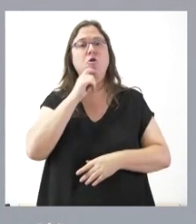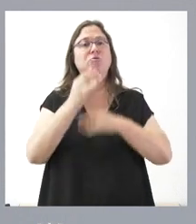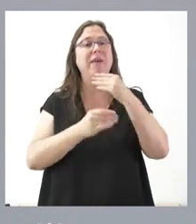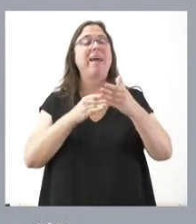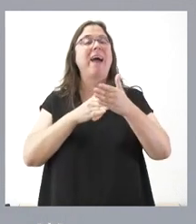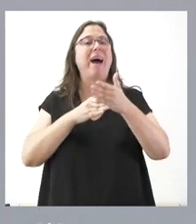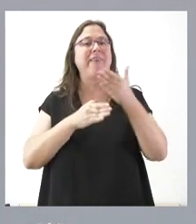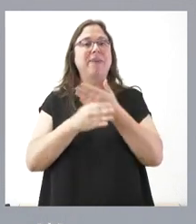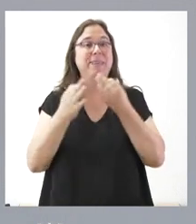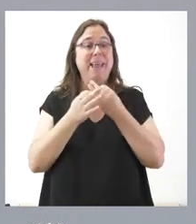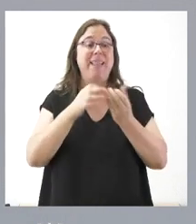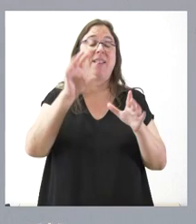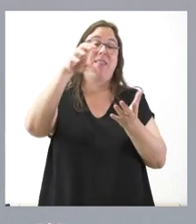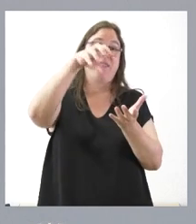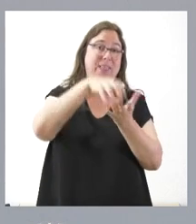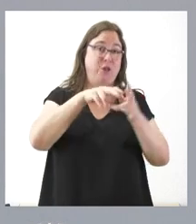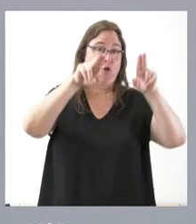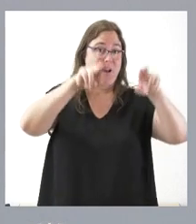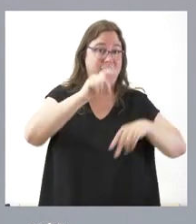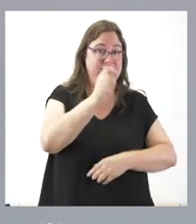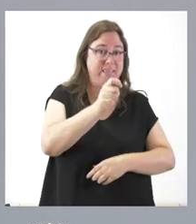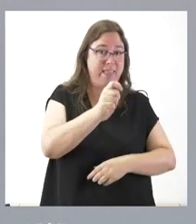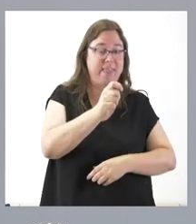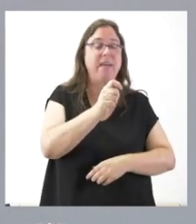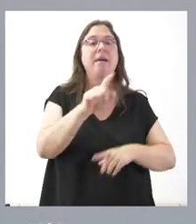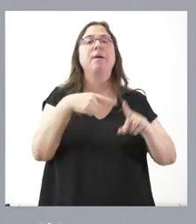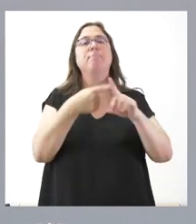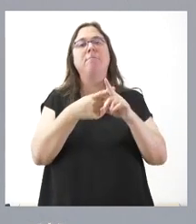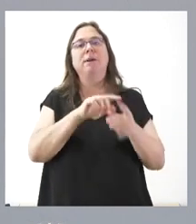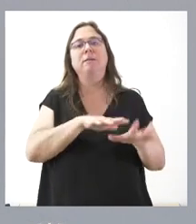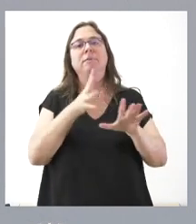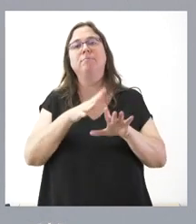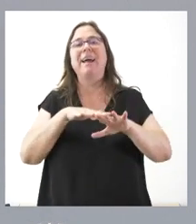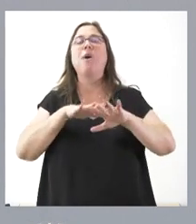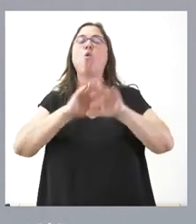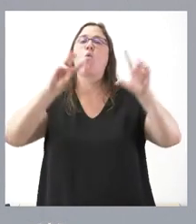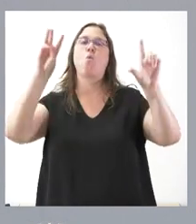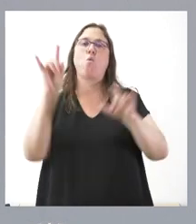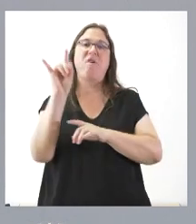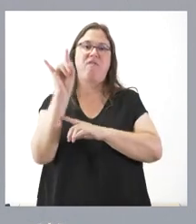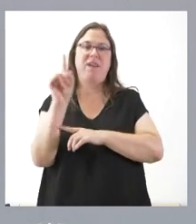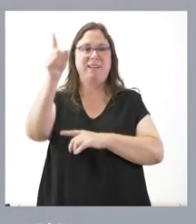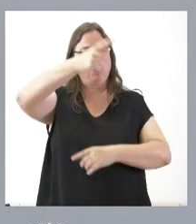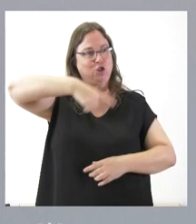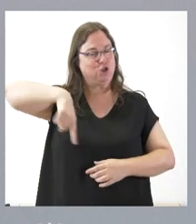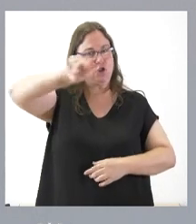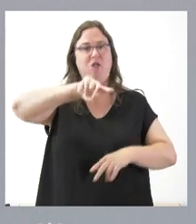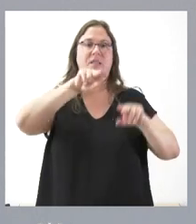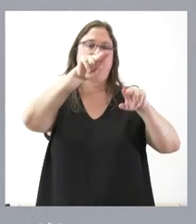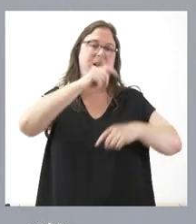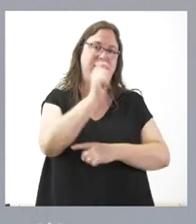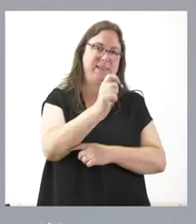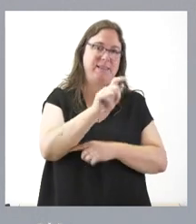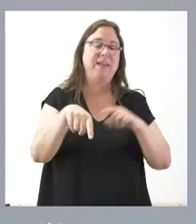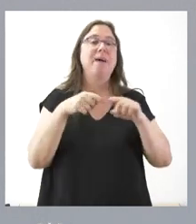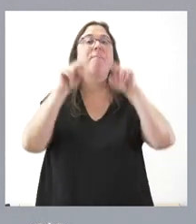conectividad de los centros residenciales y la implantación de red wifi en todas las residencias y los